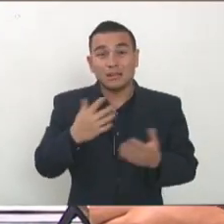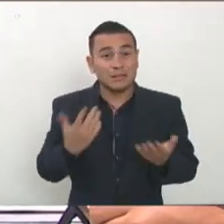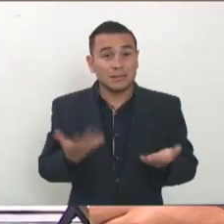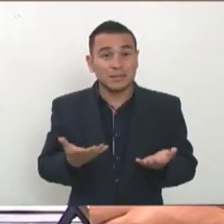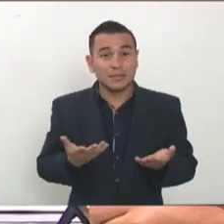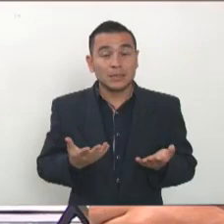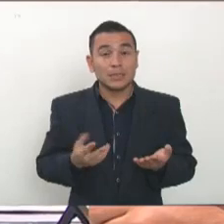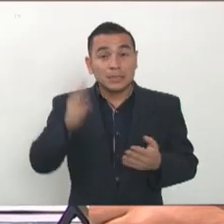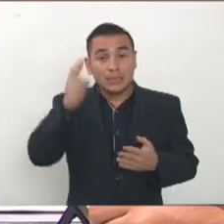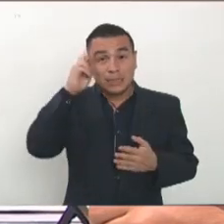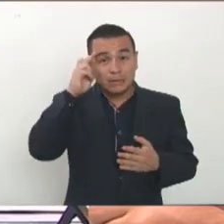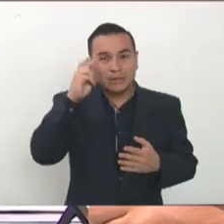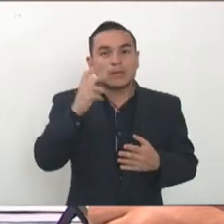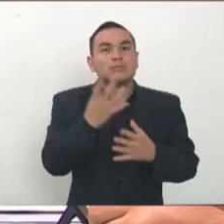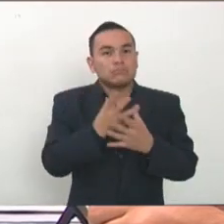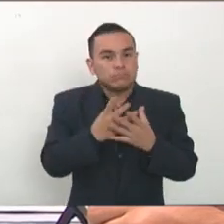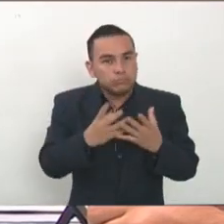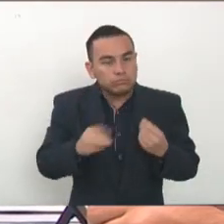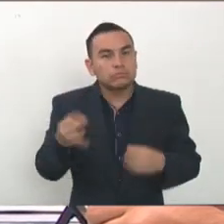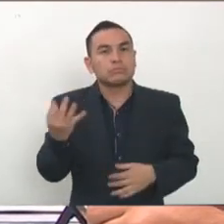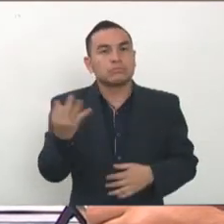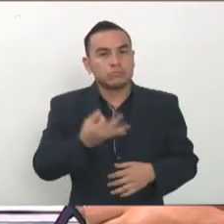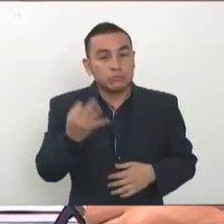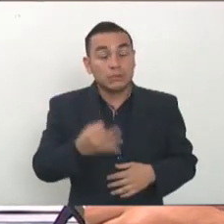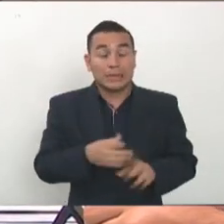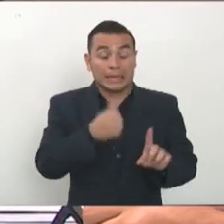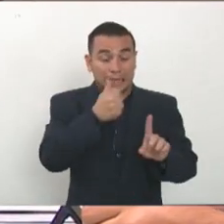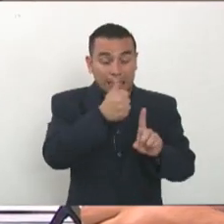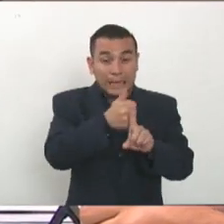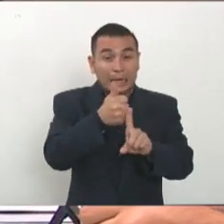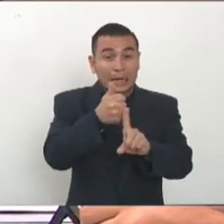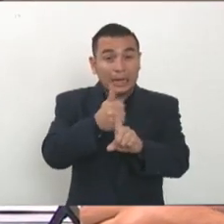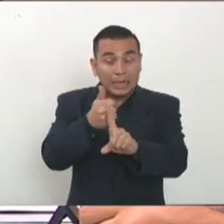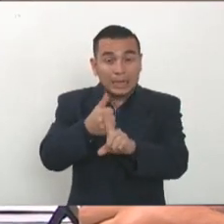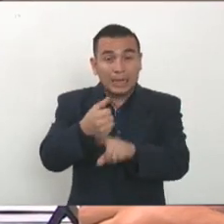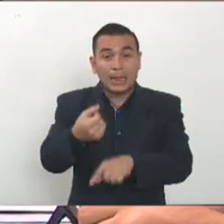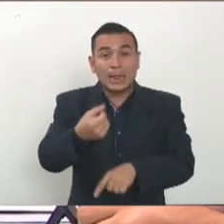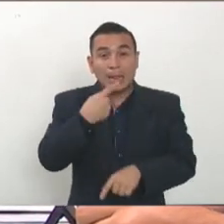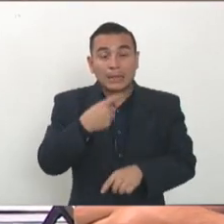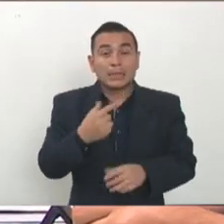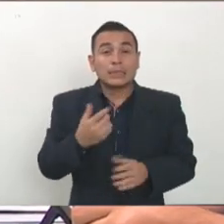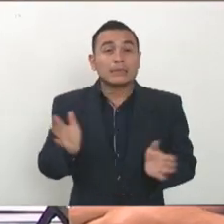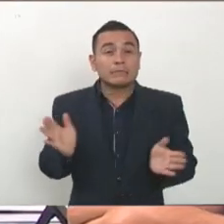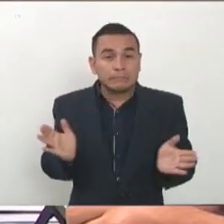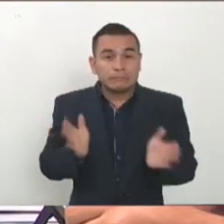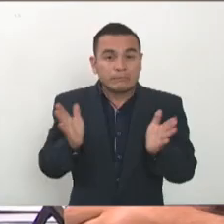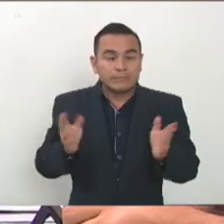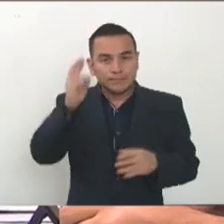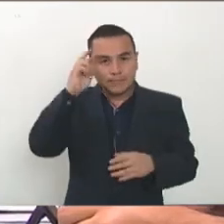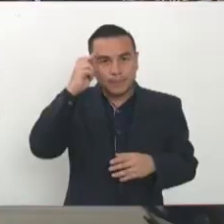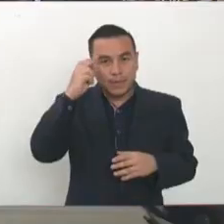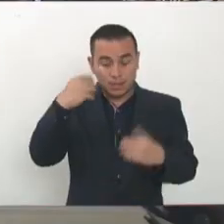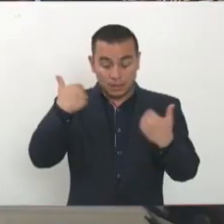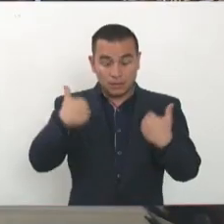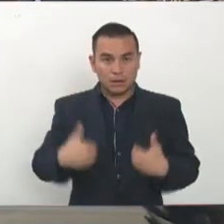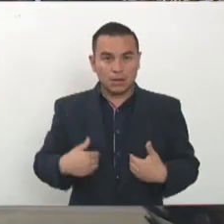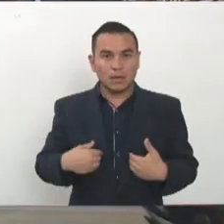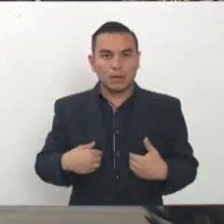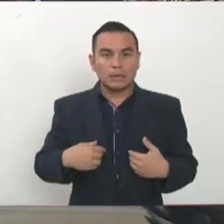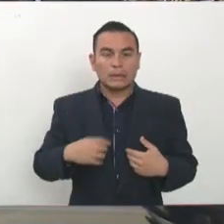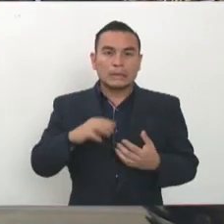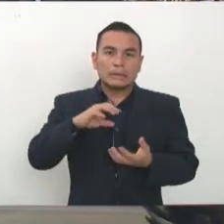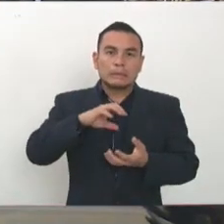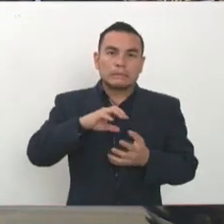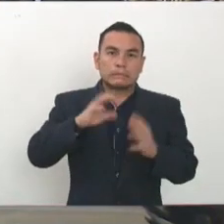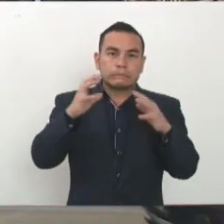para tratar de salvarlo pero cada medicamento que intenta salvarlo a la vez lo destruye, destruye los riñones, destruye